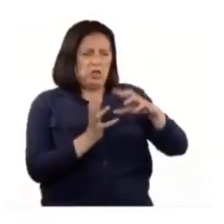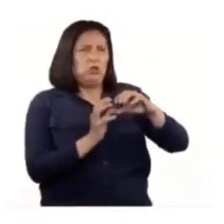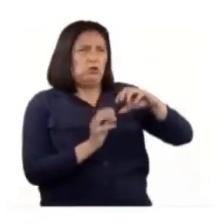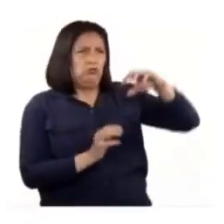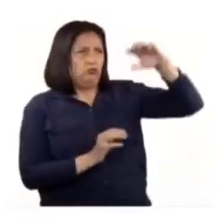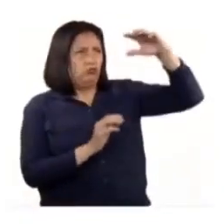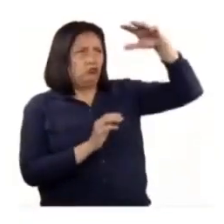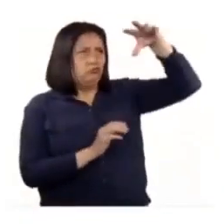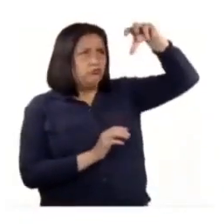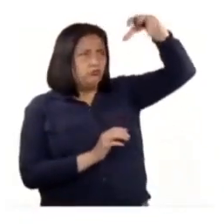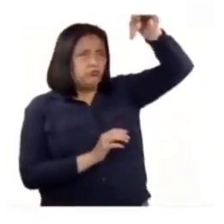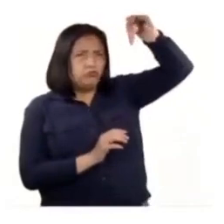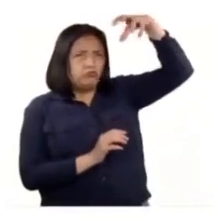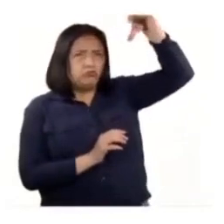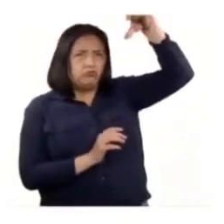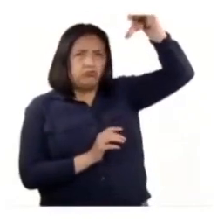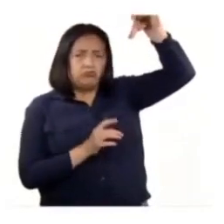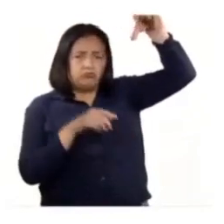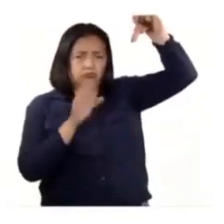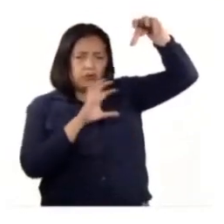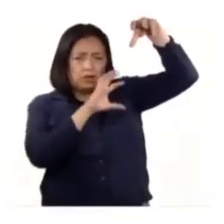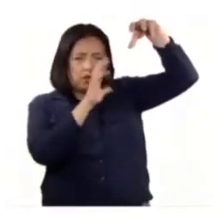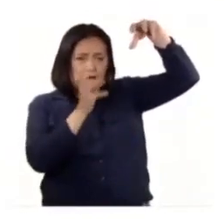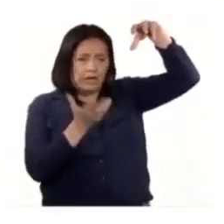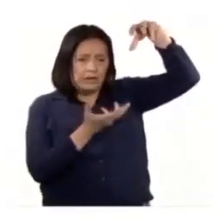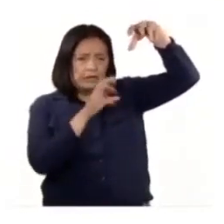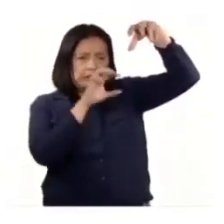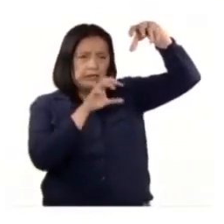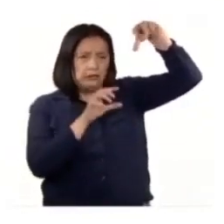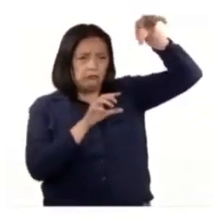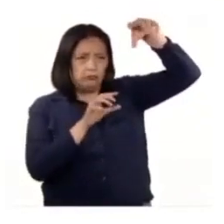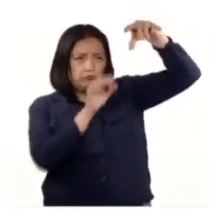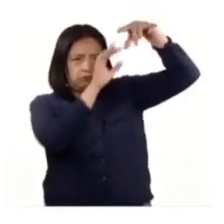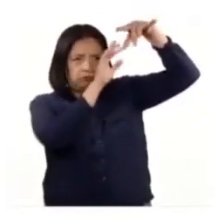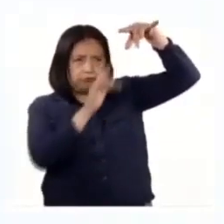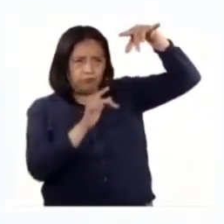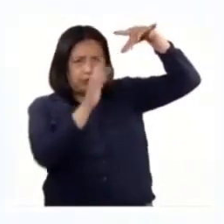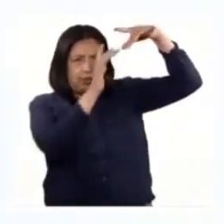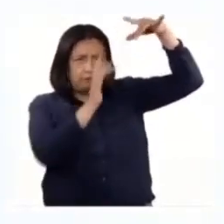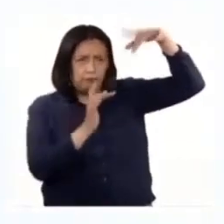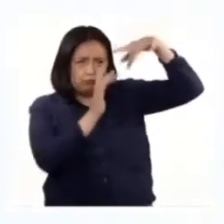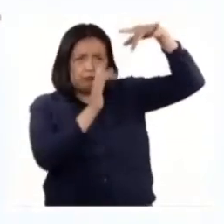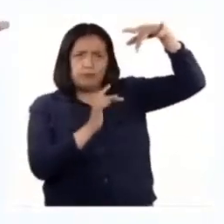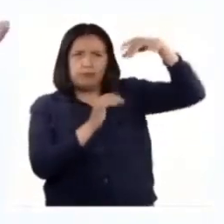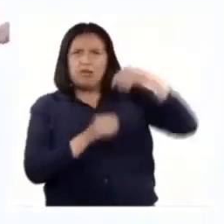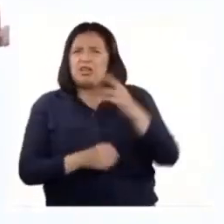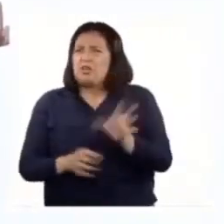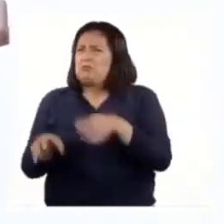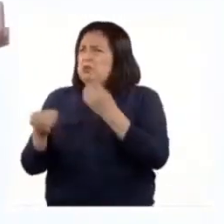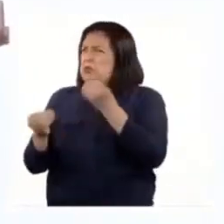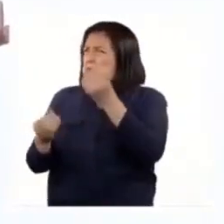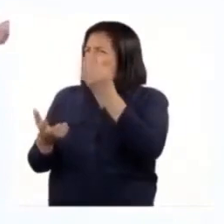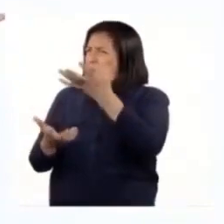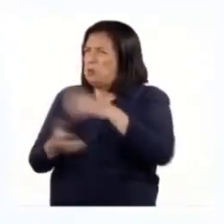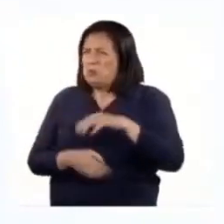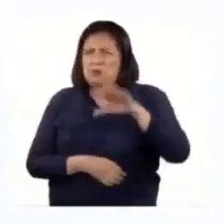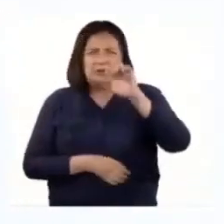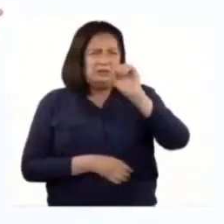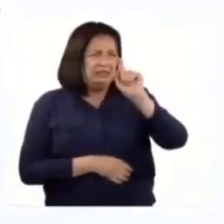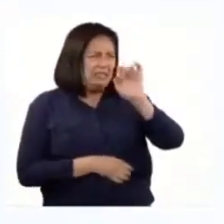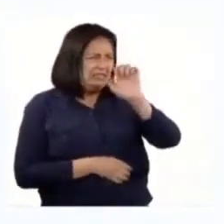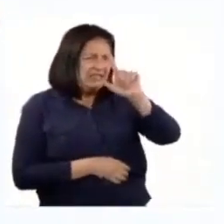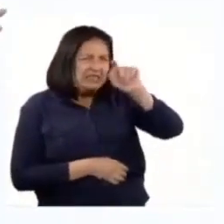artefactos tecnológicos que están girando y volando alrededor de la Tierra y que nos envían información. B. Pero, ¿cómo los satélites se usan para